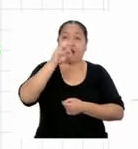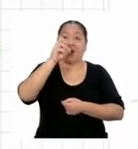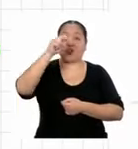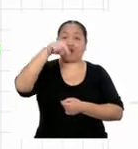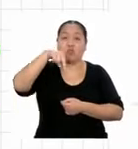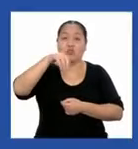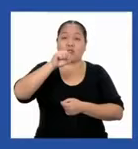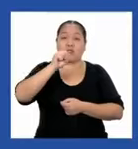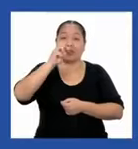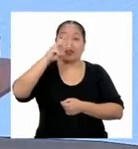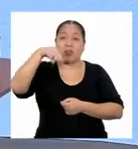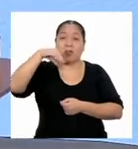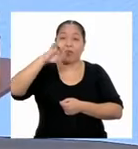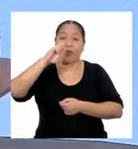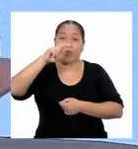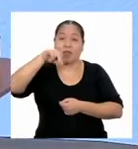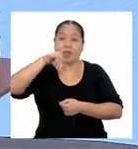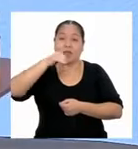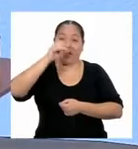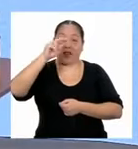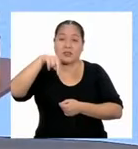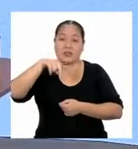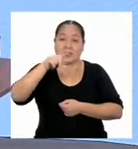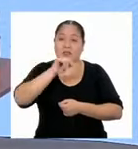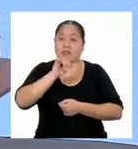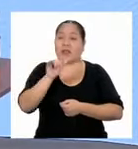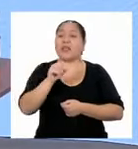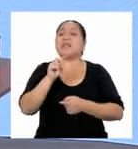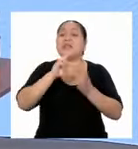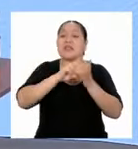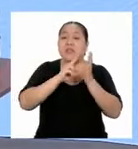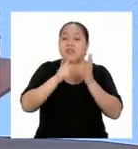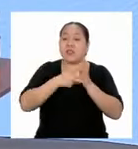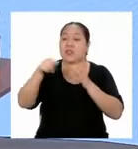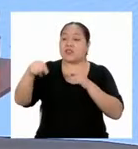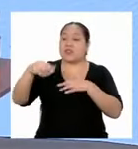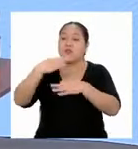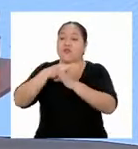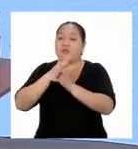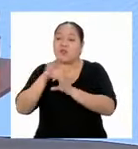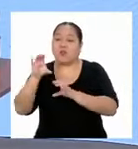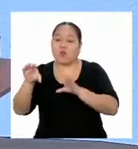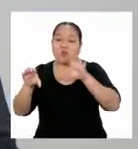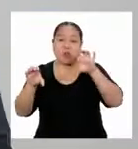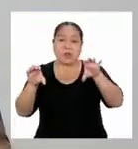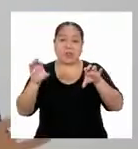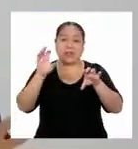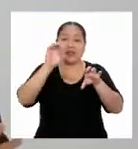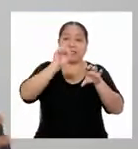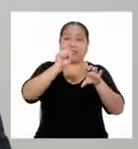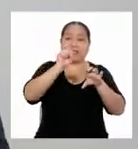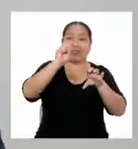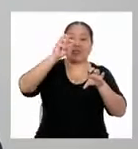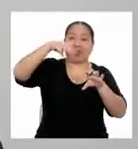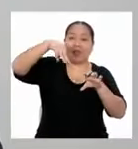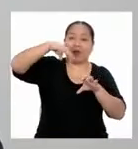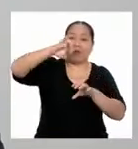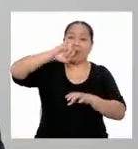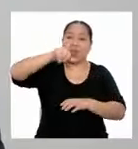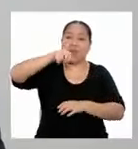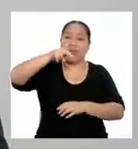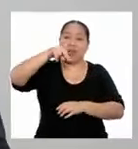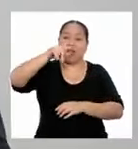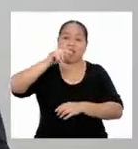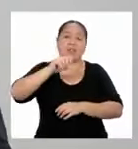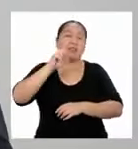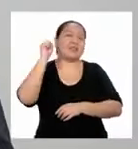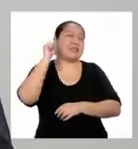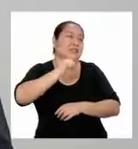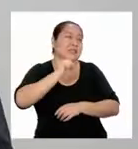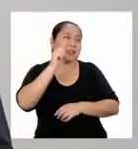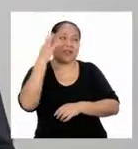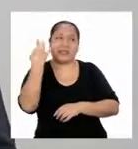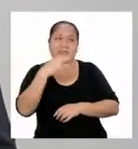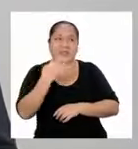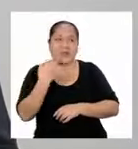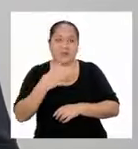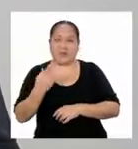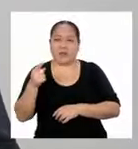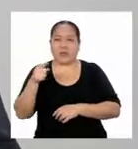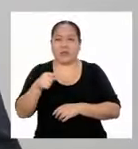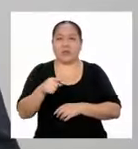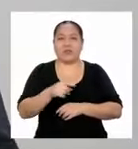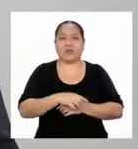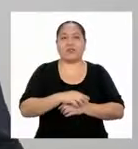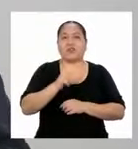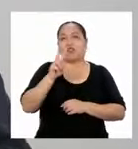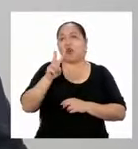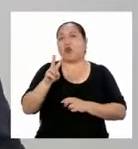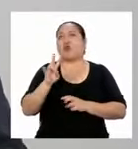semejantes. ¿Y esto sucede con todos los triángulos semejantes? Sí, siempre. La razón de semejanza puede